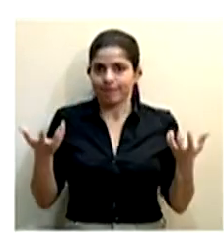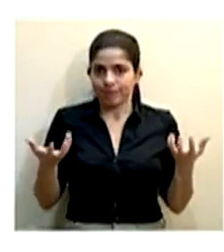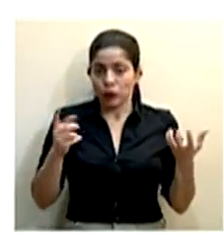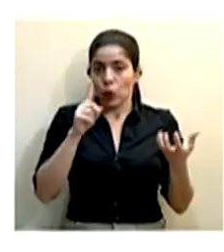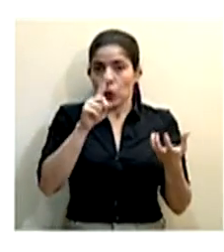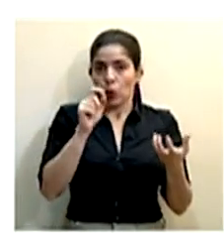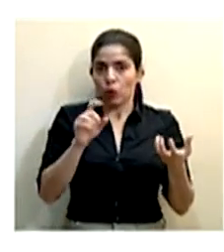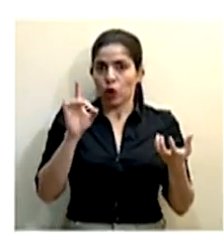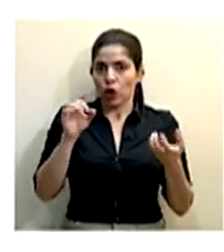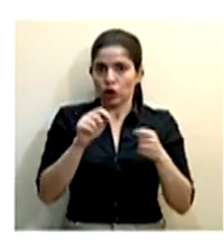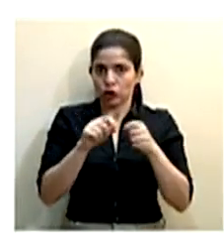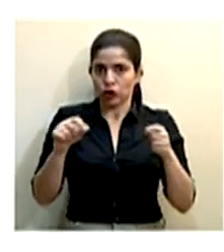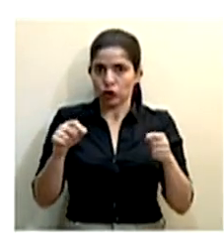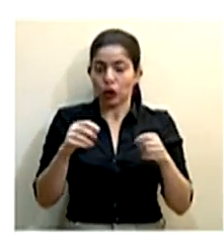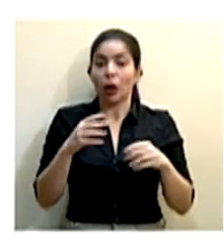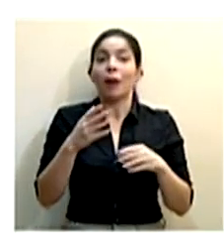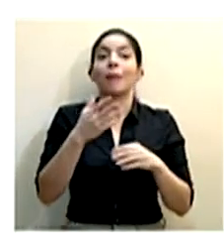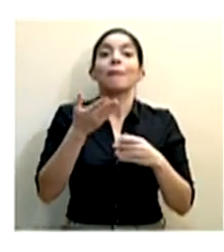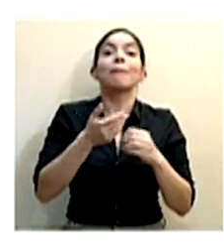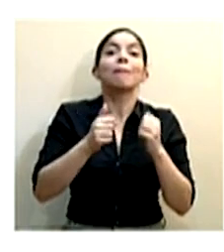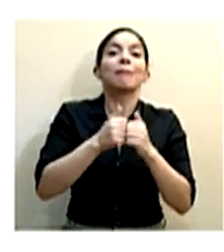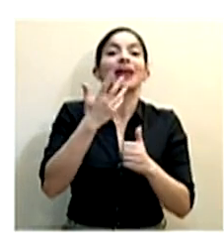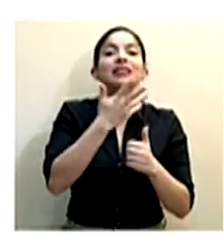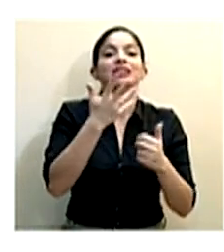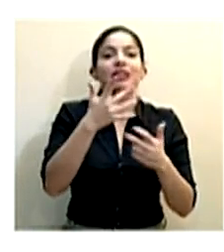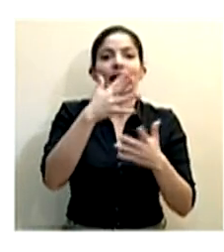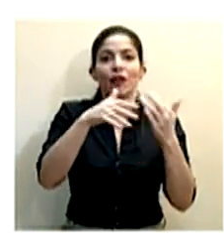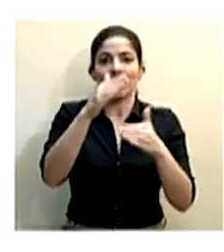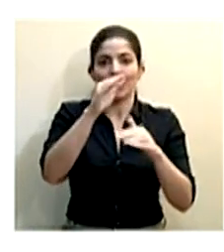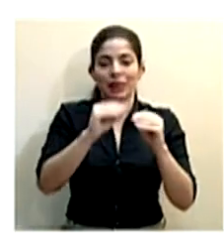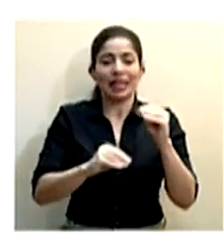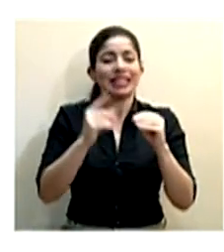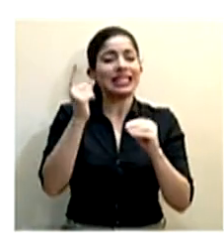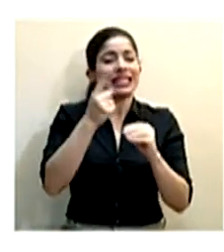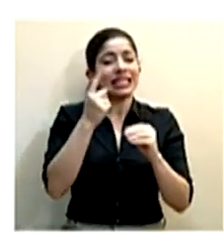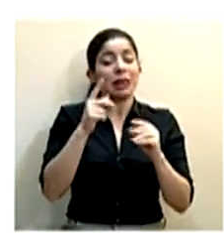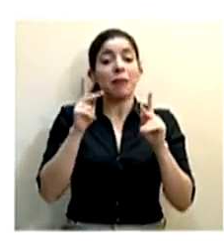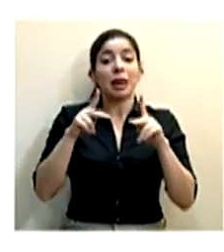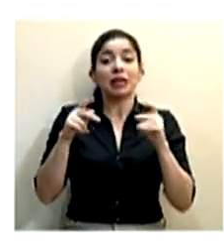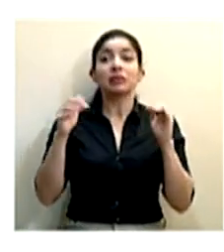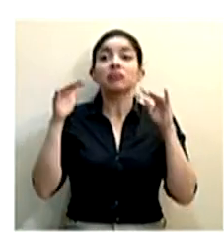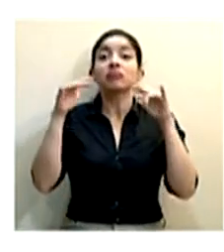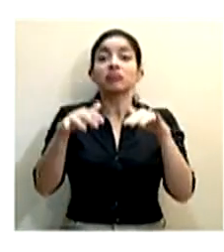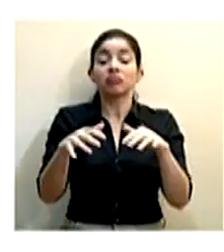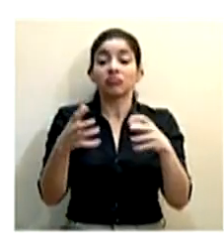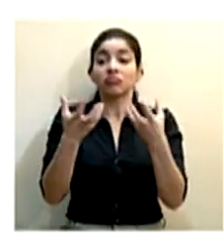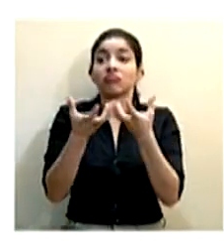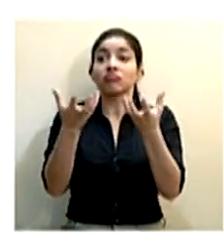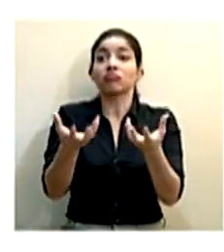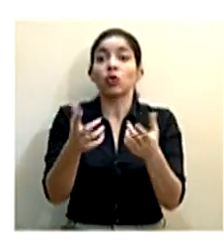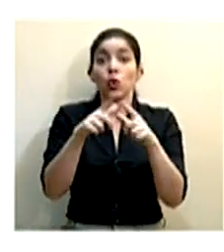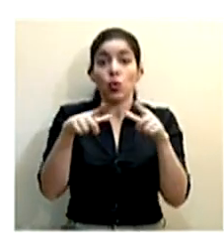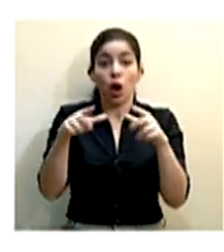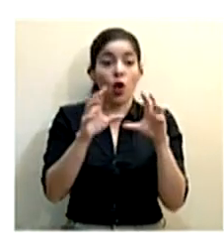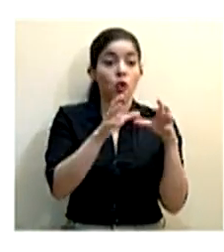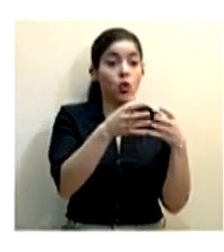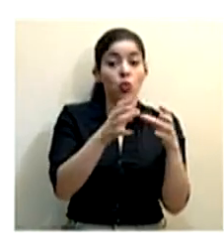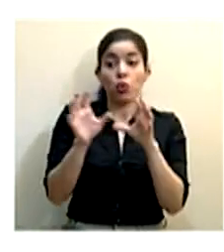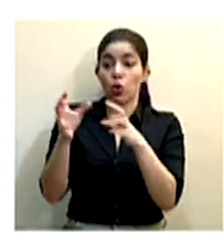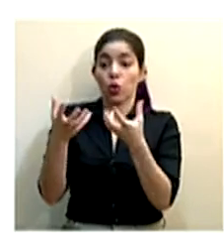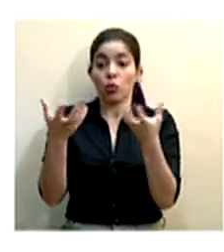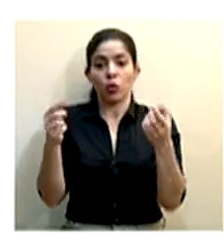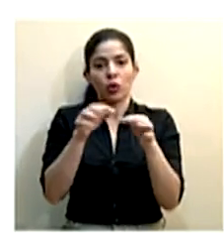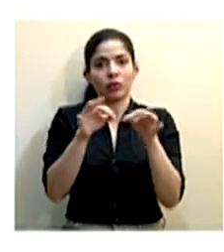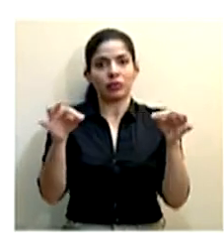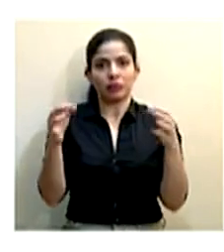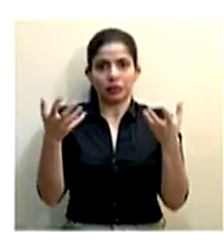metros antes que el aforo disminuido. O siempre tiene que respetarse el 1.8 metros entre las burbujas sociales y el aforo queda